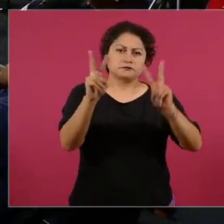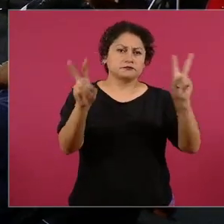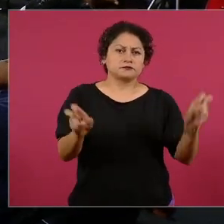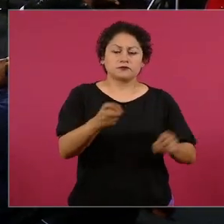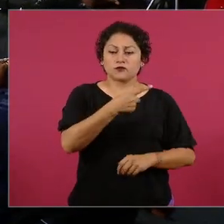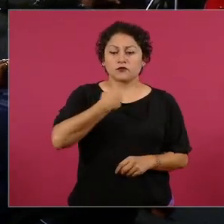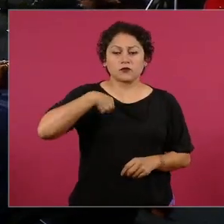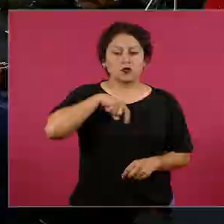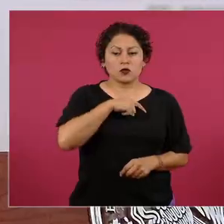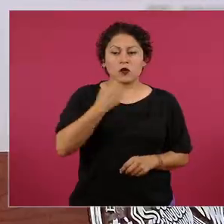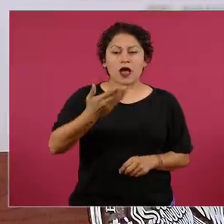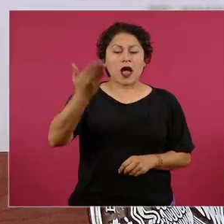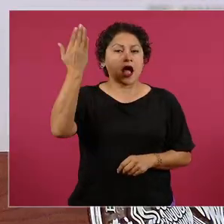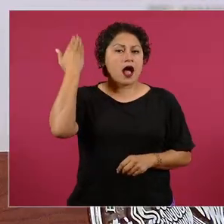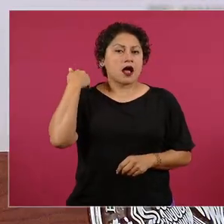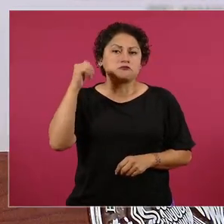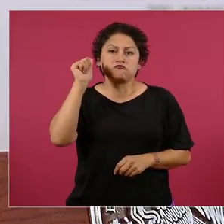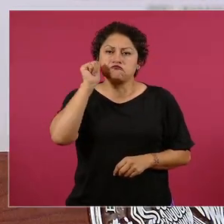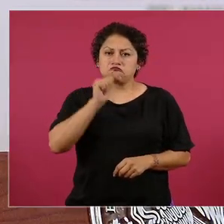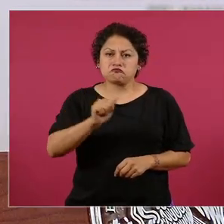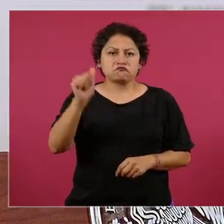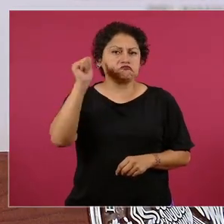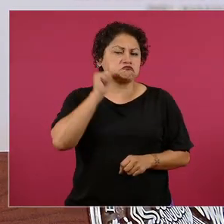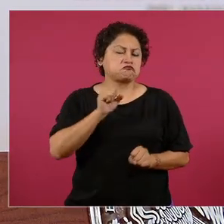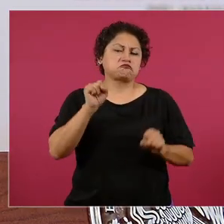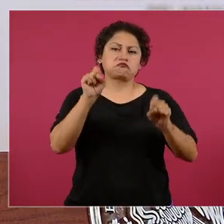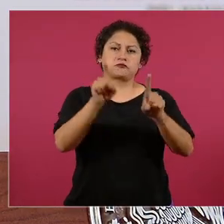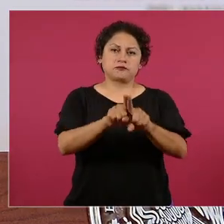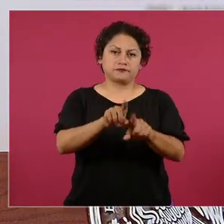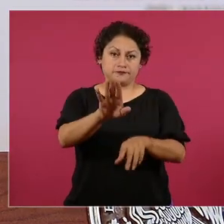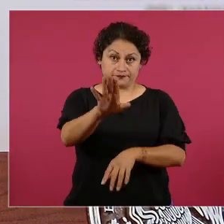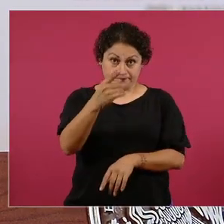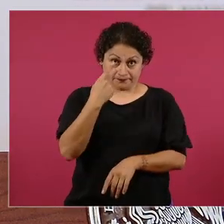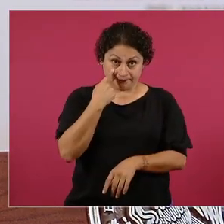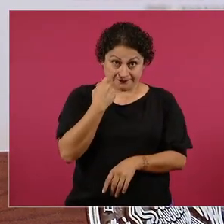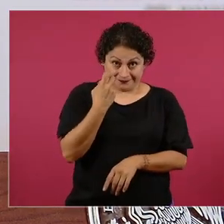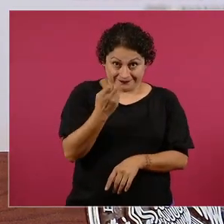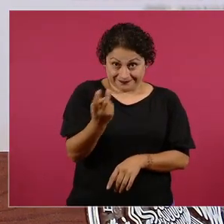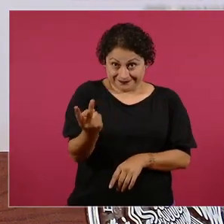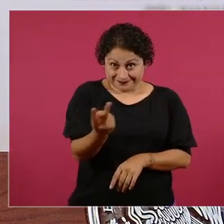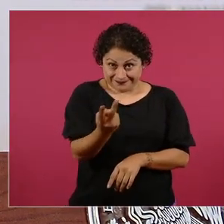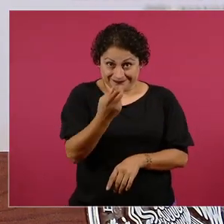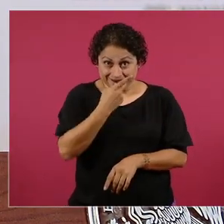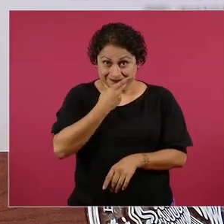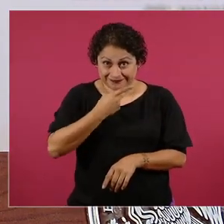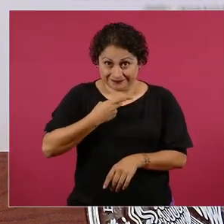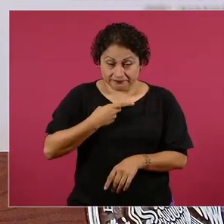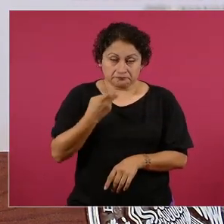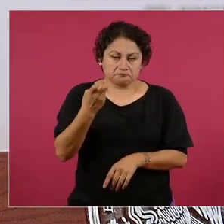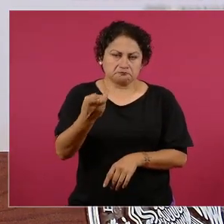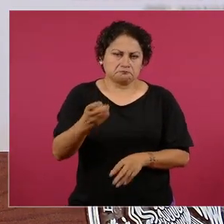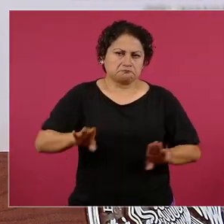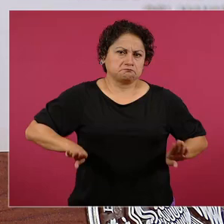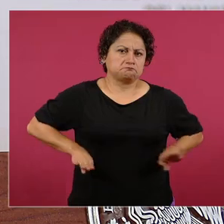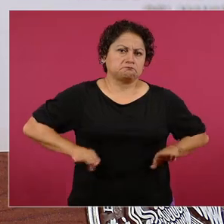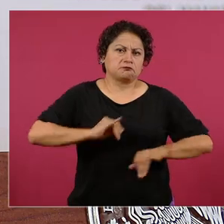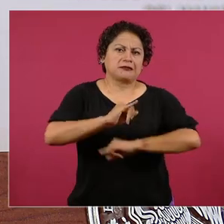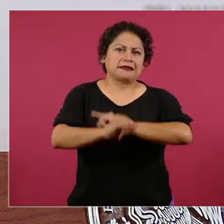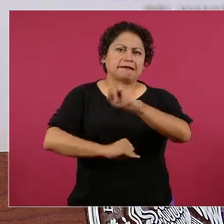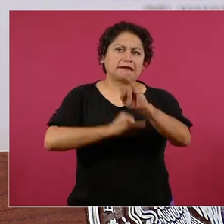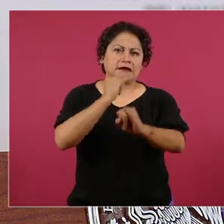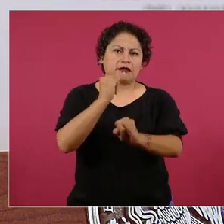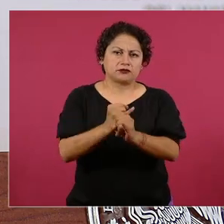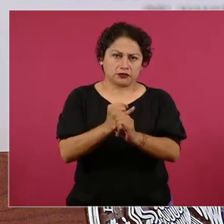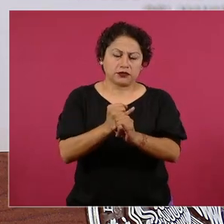estos organismos internacionales, sobre todo los vinculados